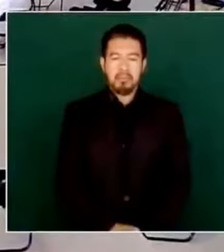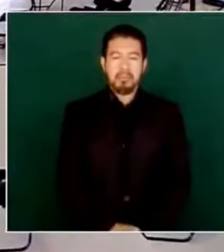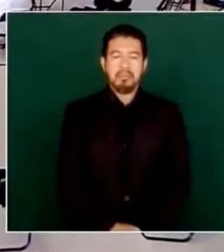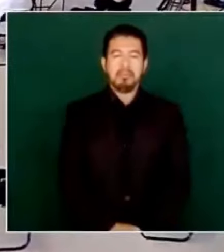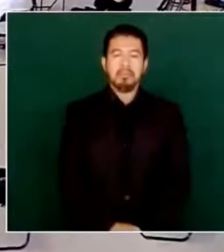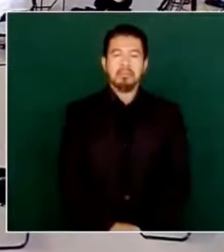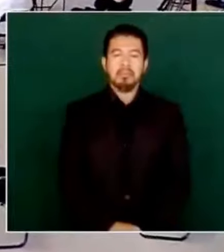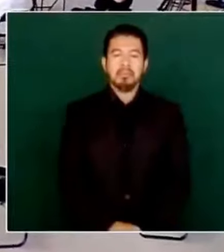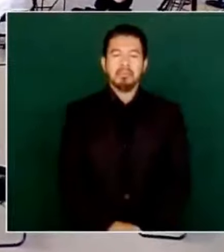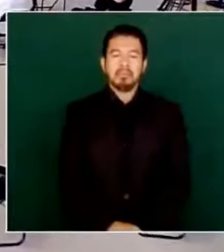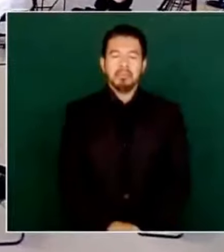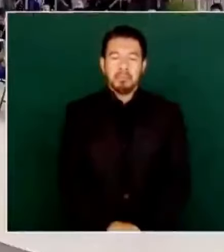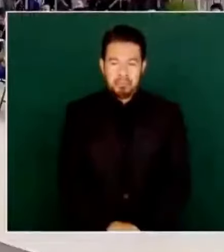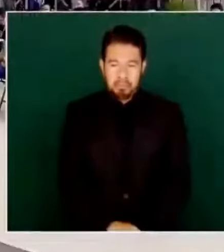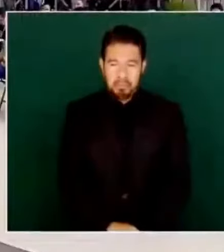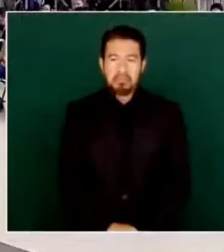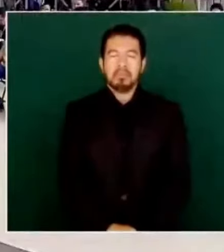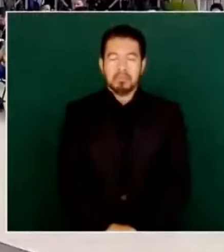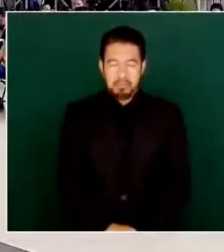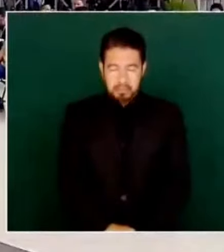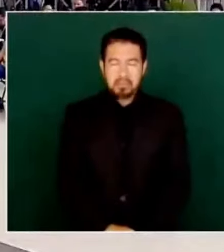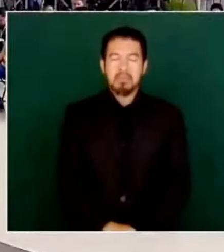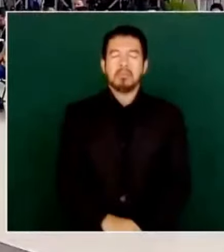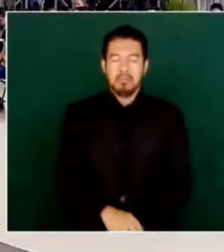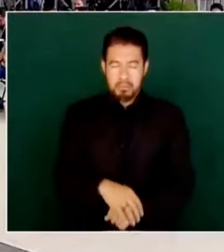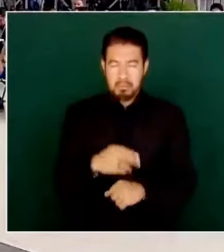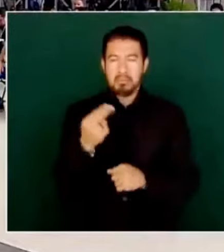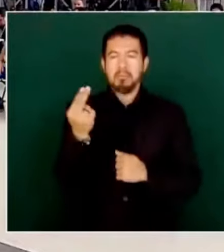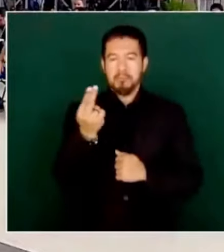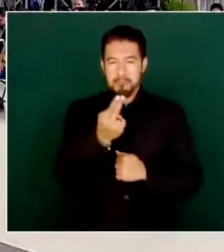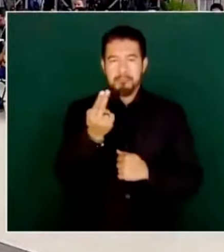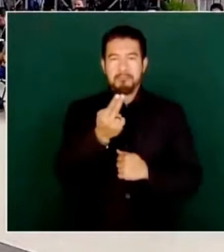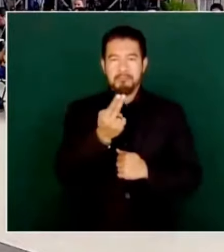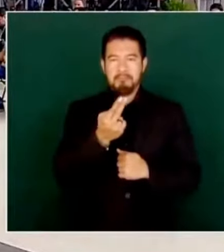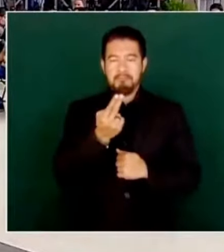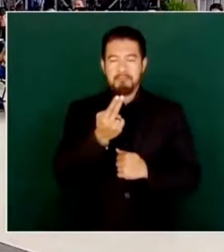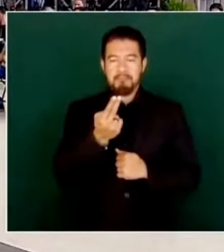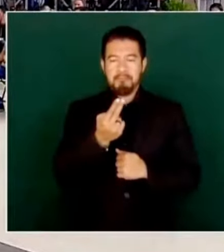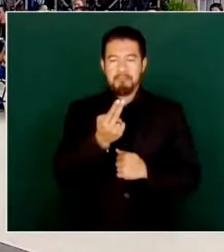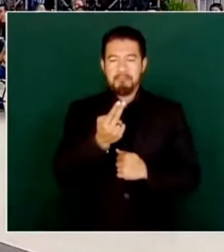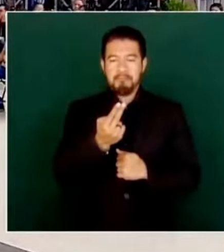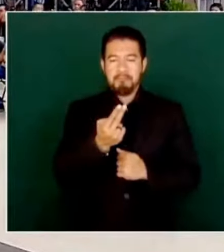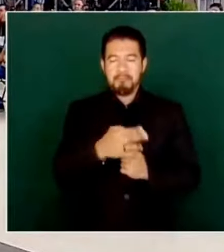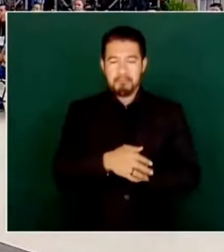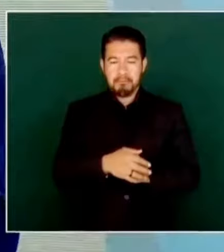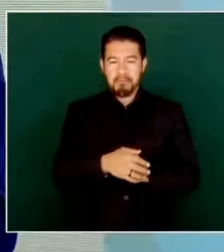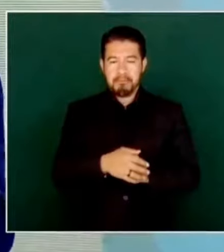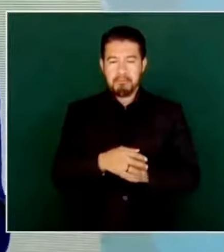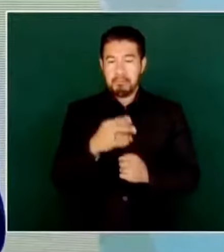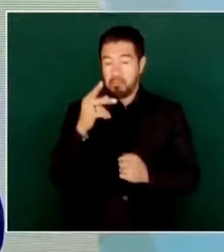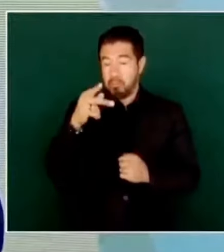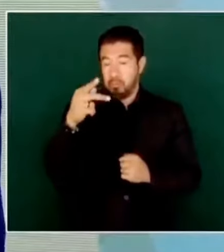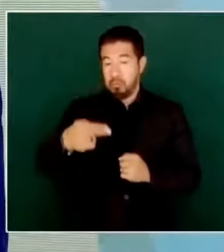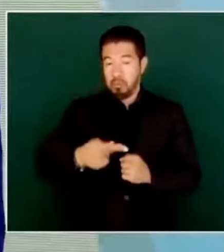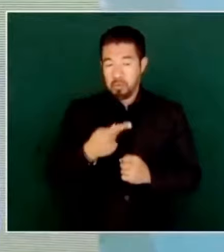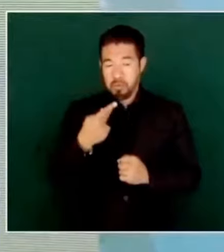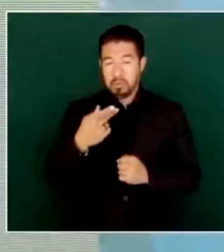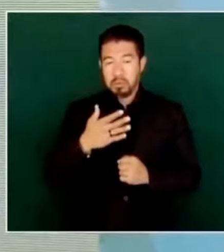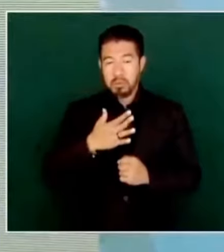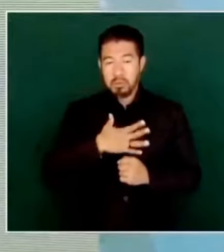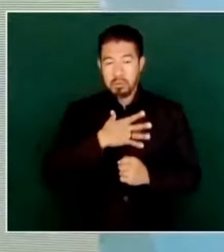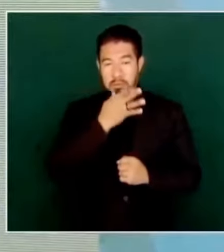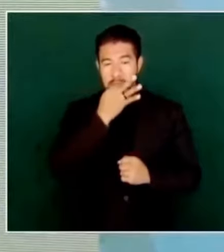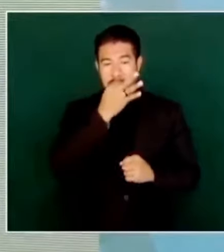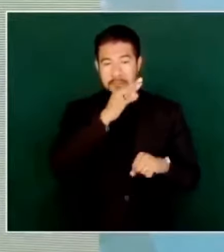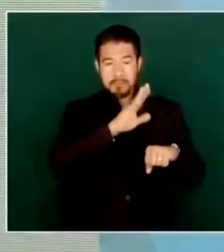Sí, hay que estar, sí, y yo a partir de tu pregunta le diría a las